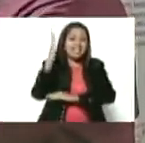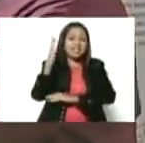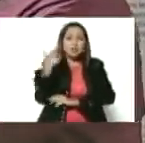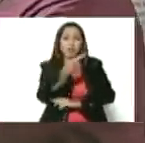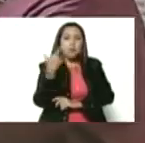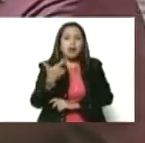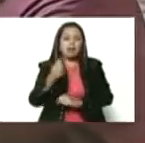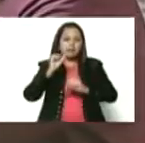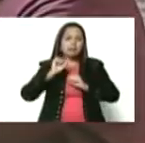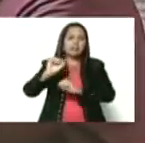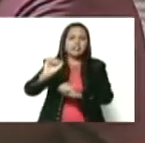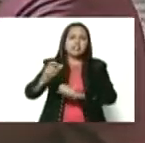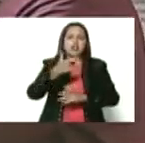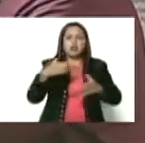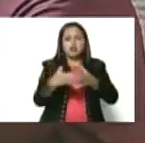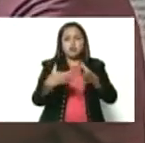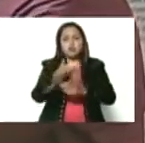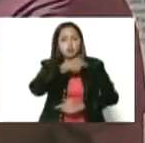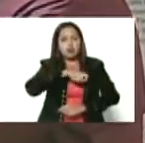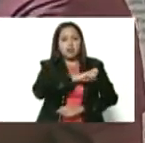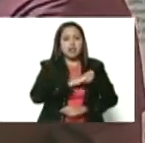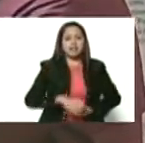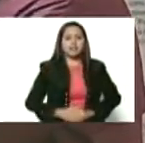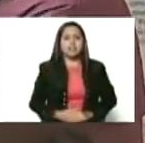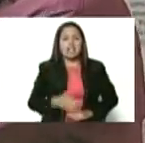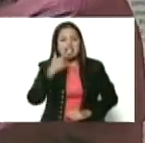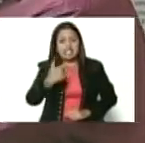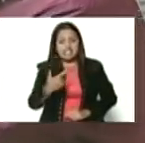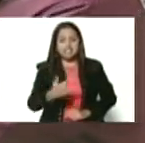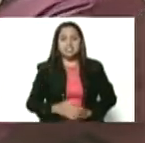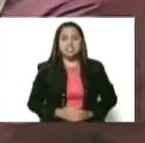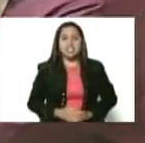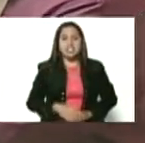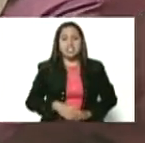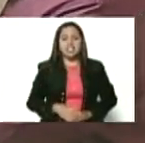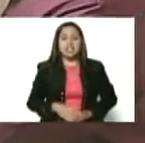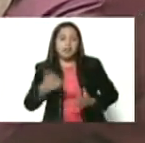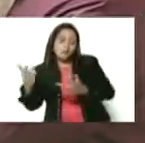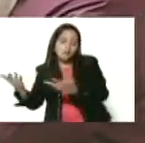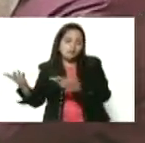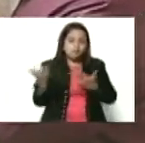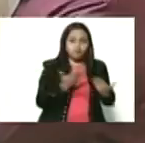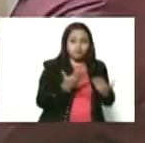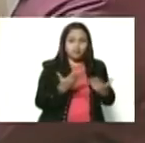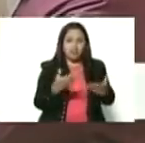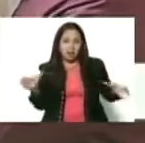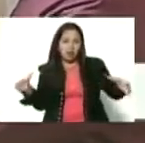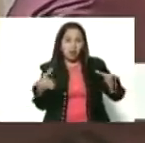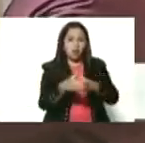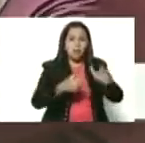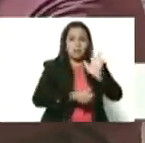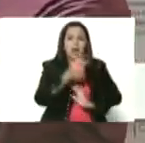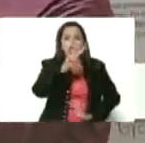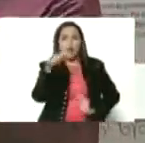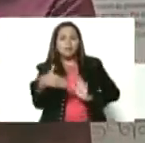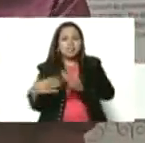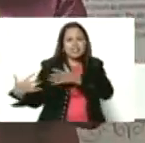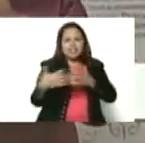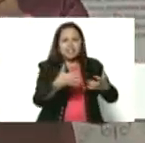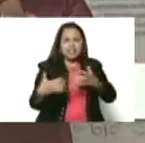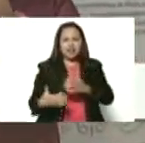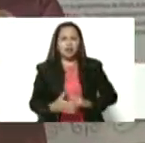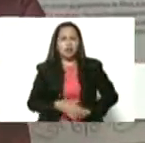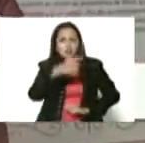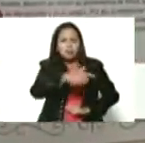Algunos historiadores afirman que logró reunir dos mil guerreros al frente de los cuales mantuvo una lucha por más de 50